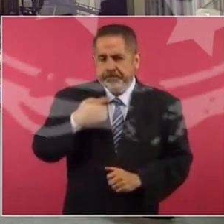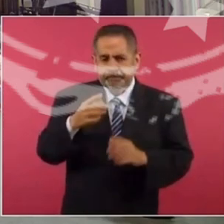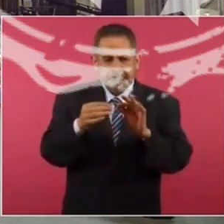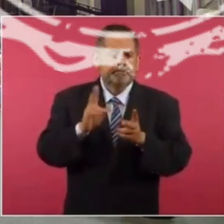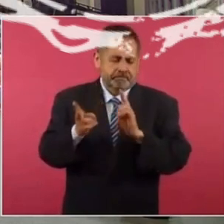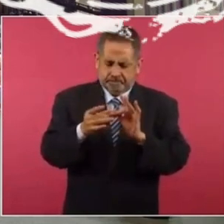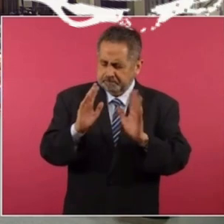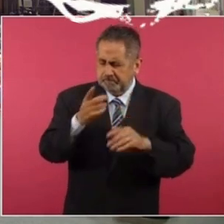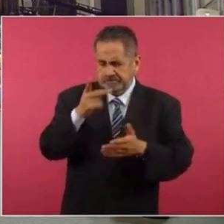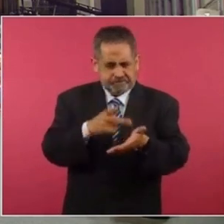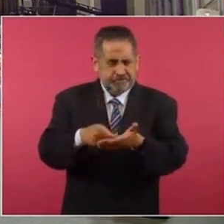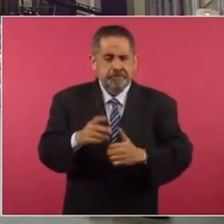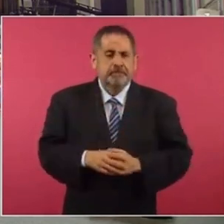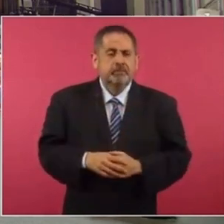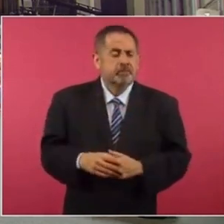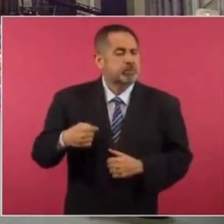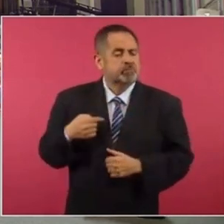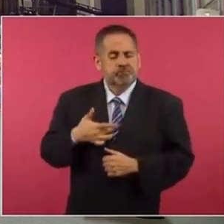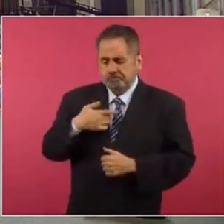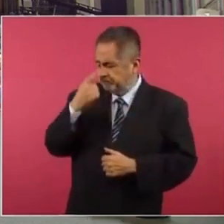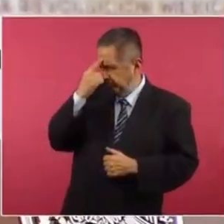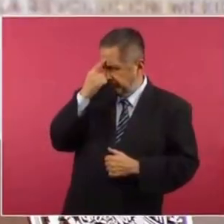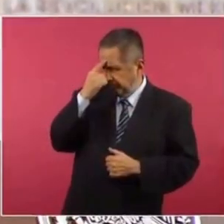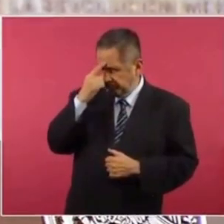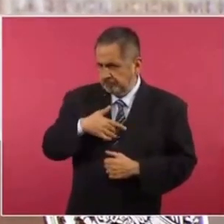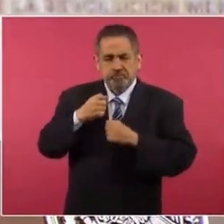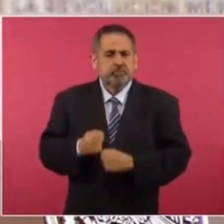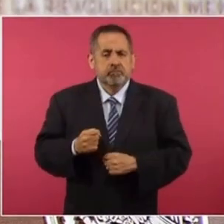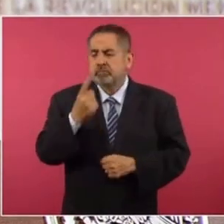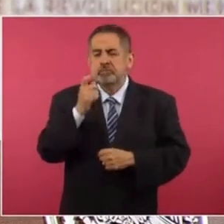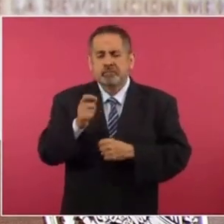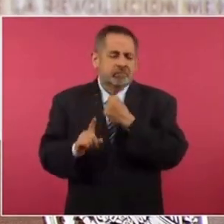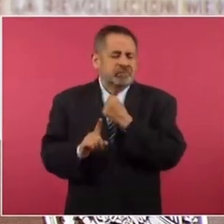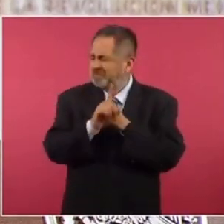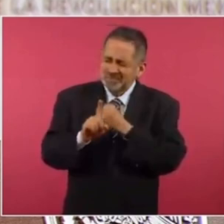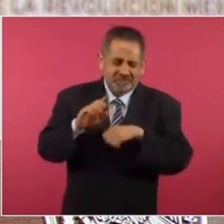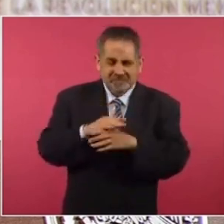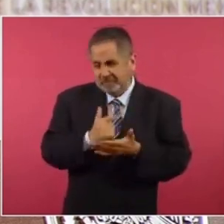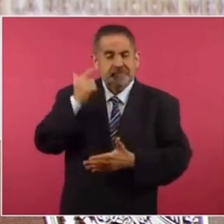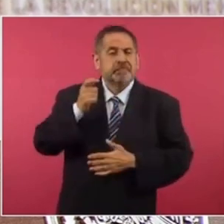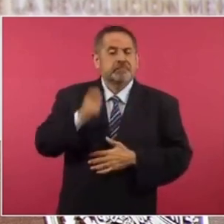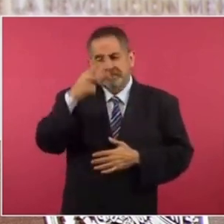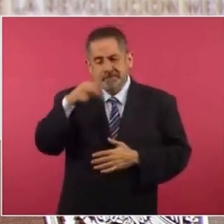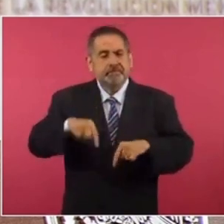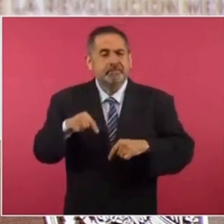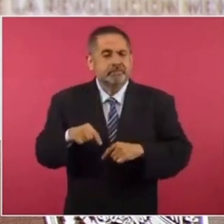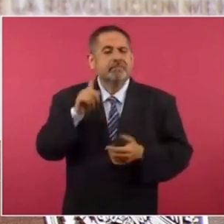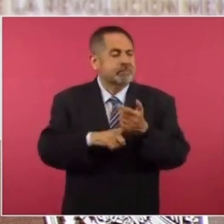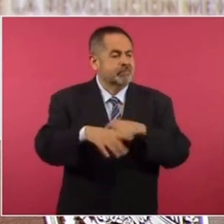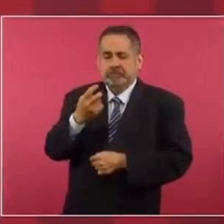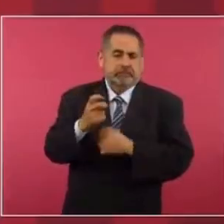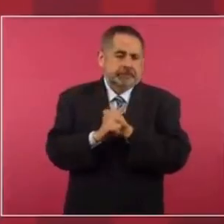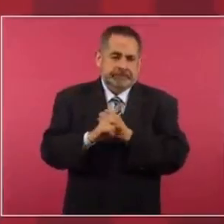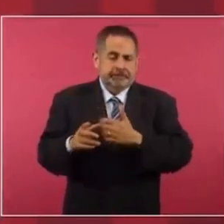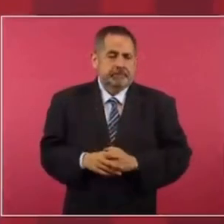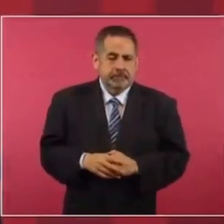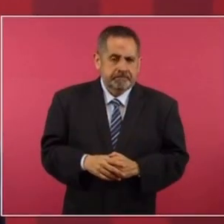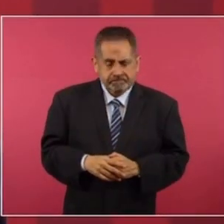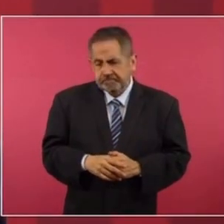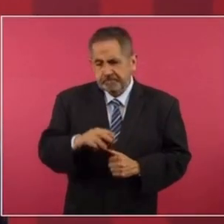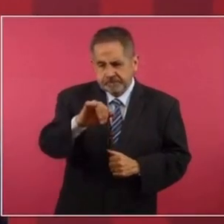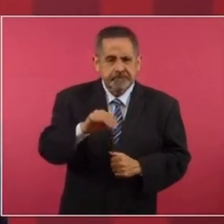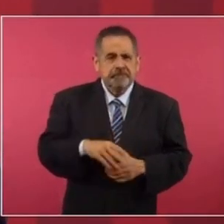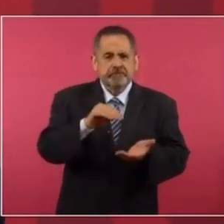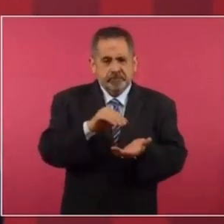Yo soy un convencido de que el principal problema de México era la corrupción. Y sí,